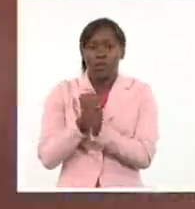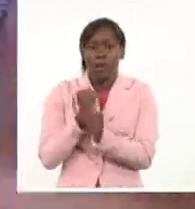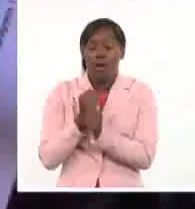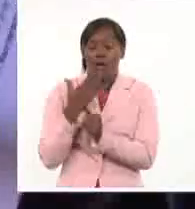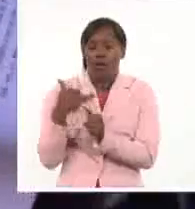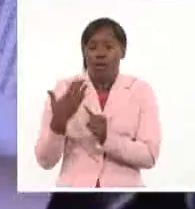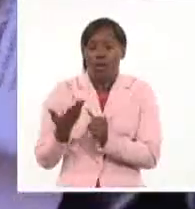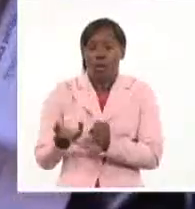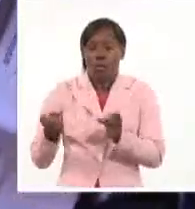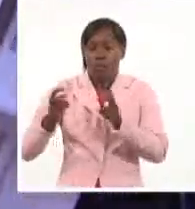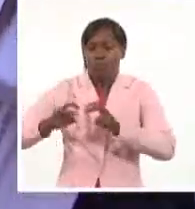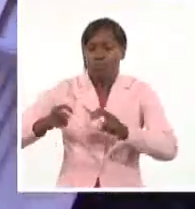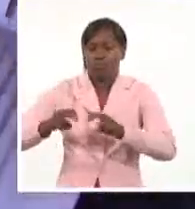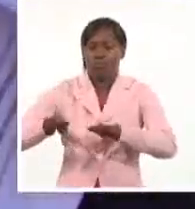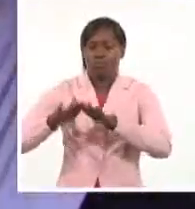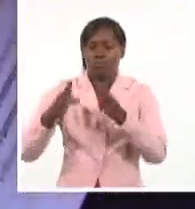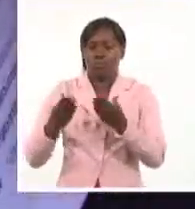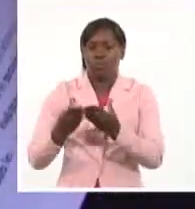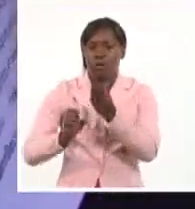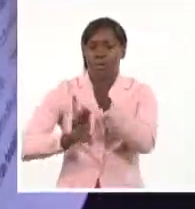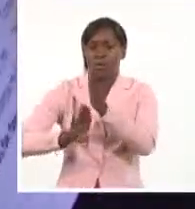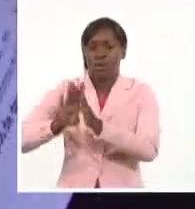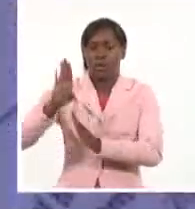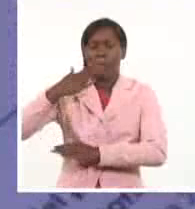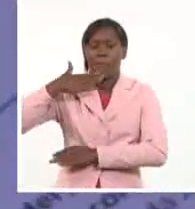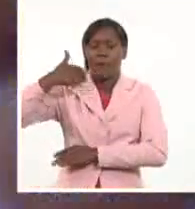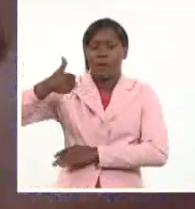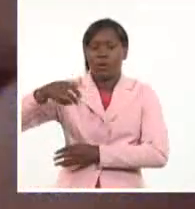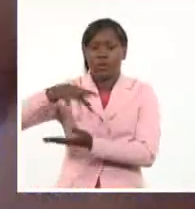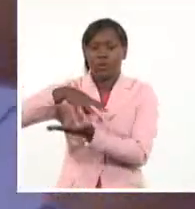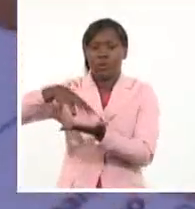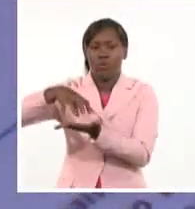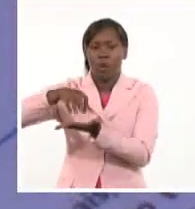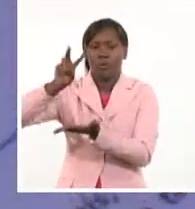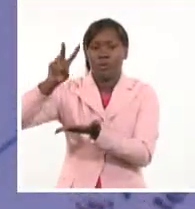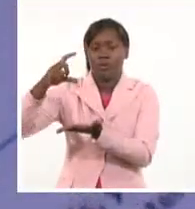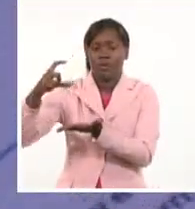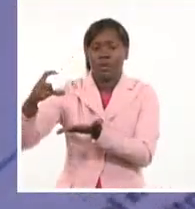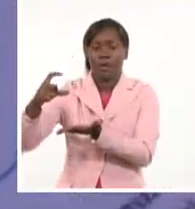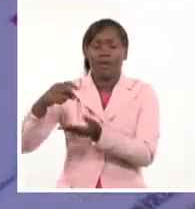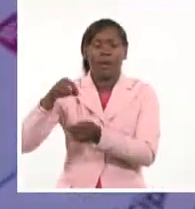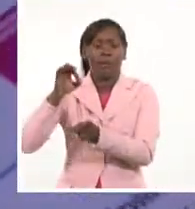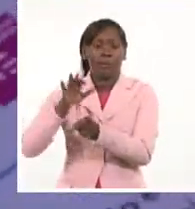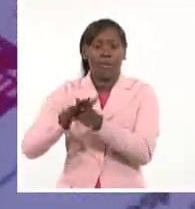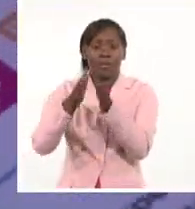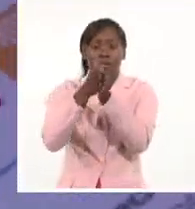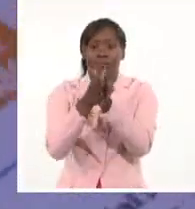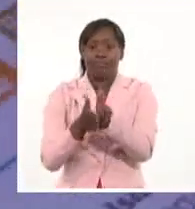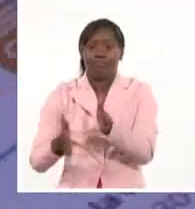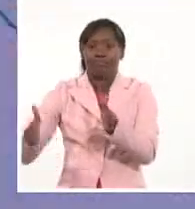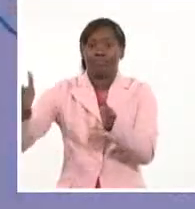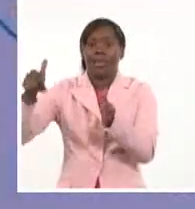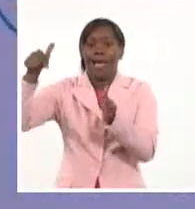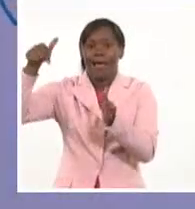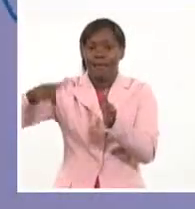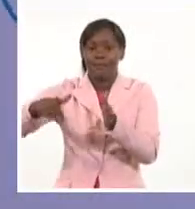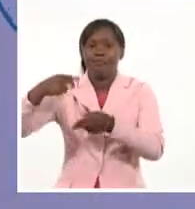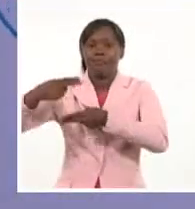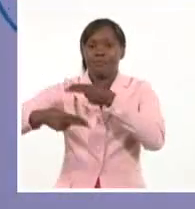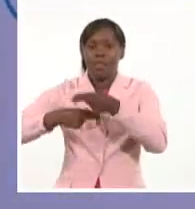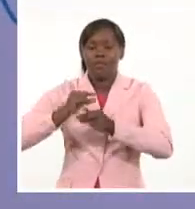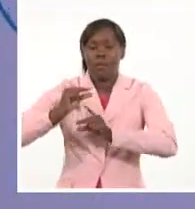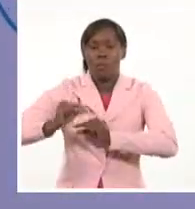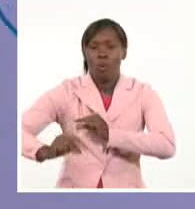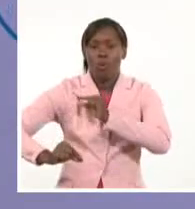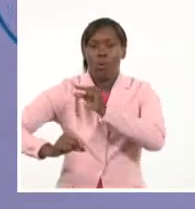Plataforma Articulada para el Desarrollo Integral Territorial, a partir de ejes estratégicos que impactan en el fortalecimiento del